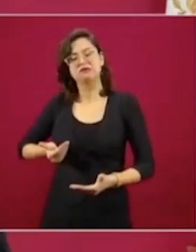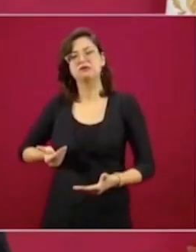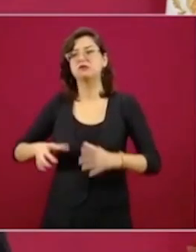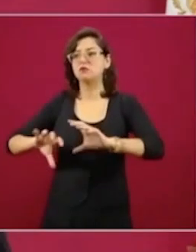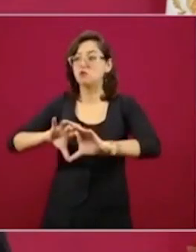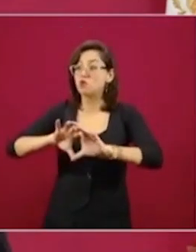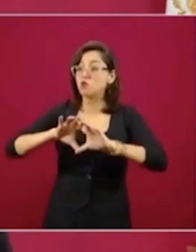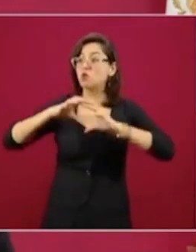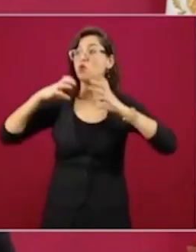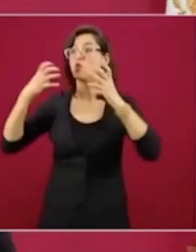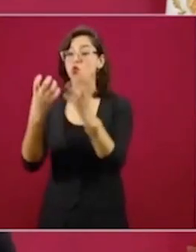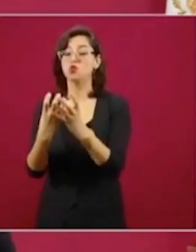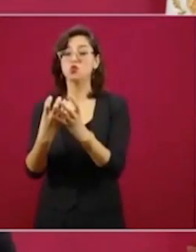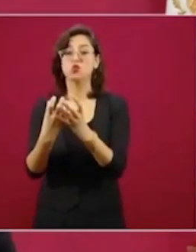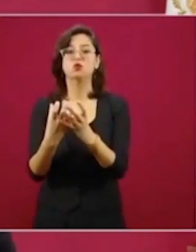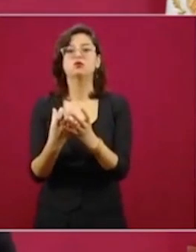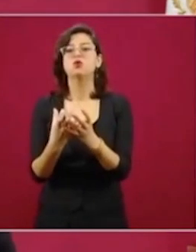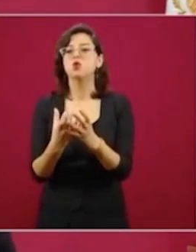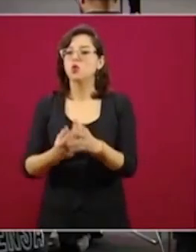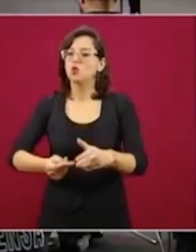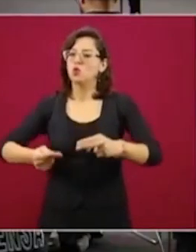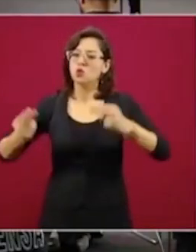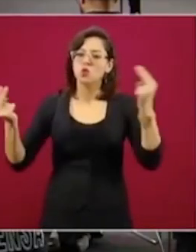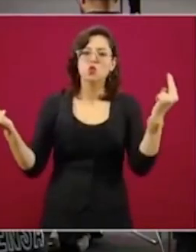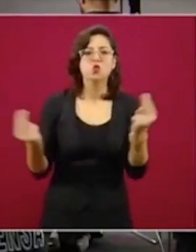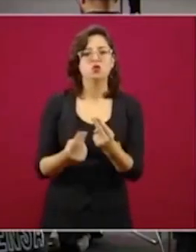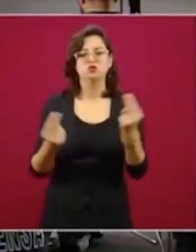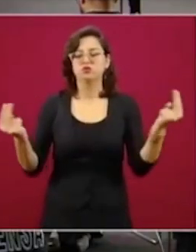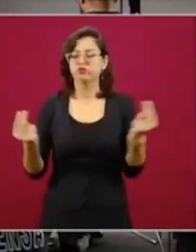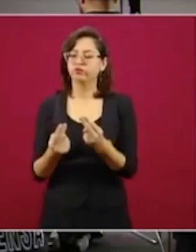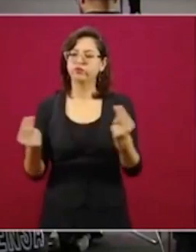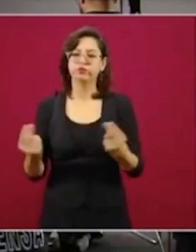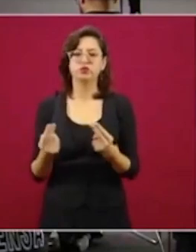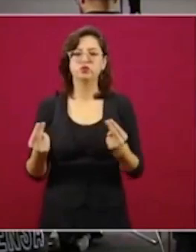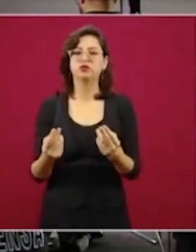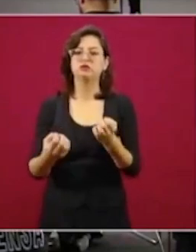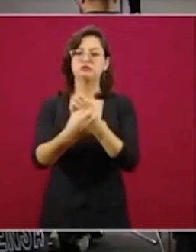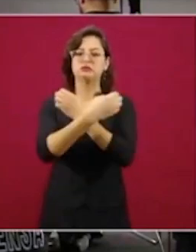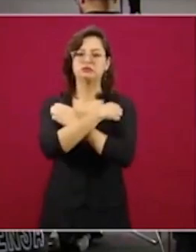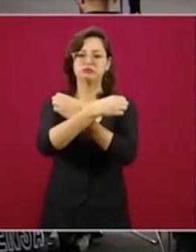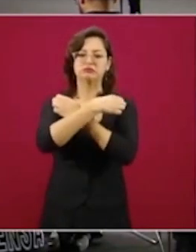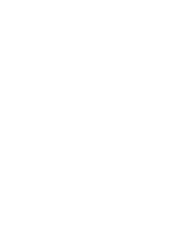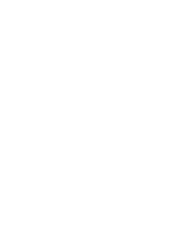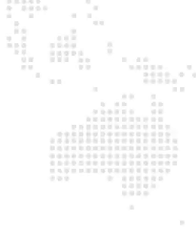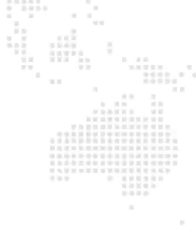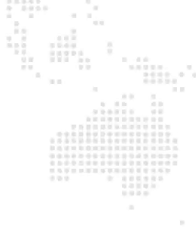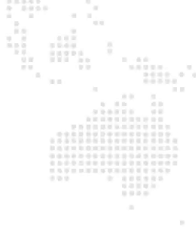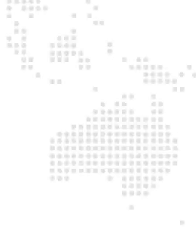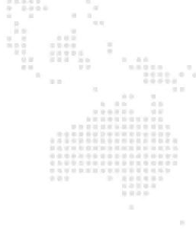de prevención y educación para la salud.